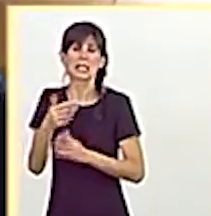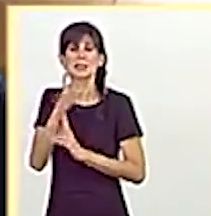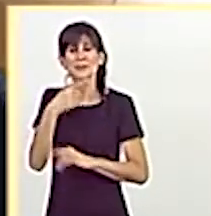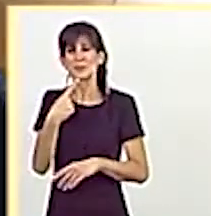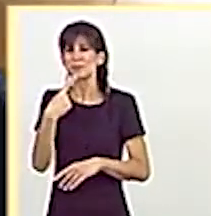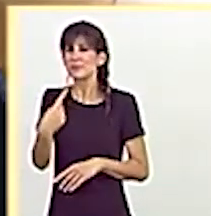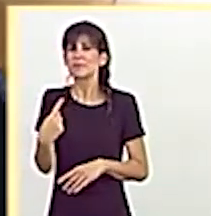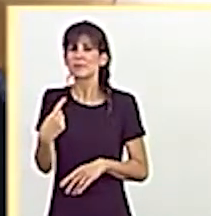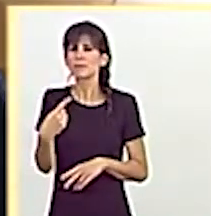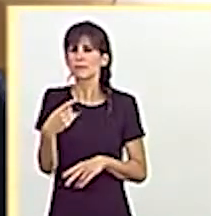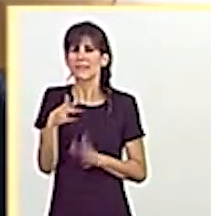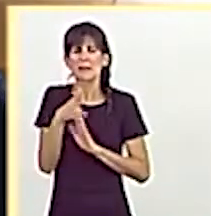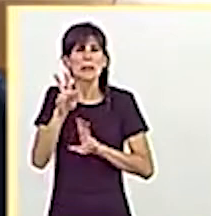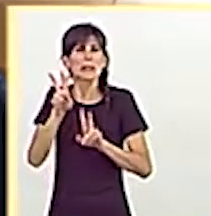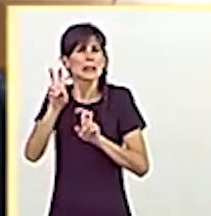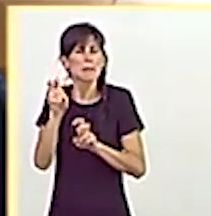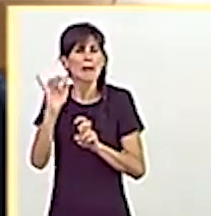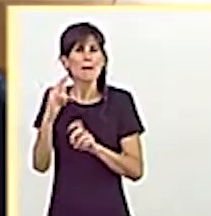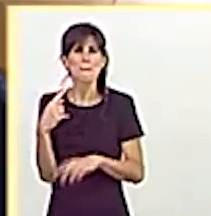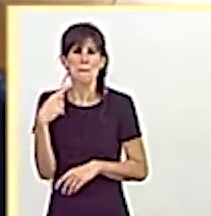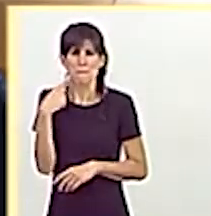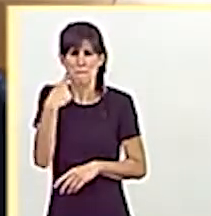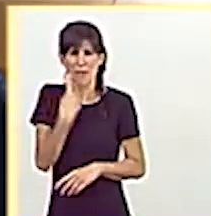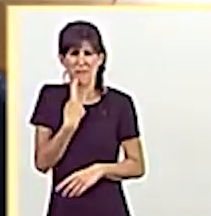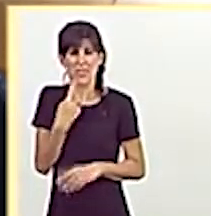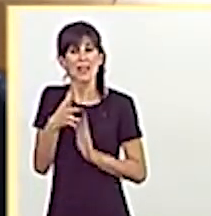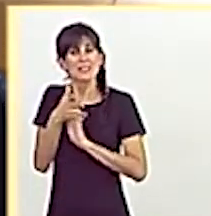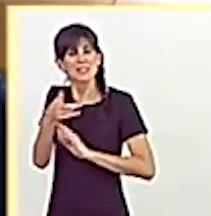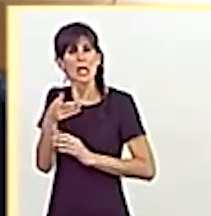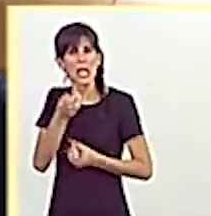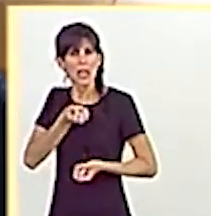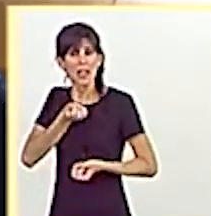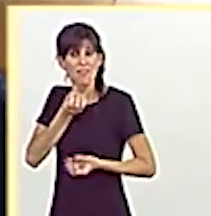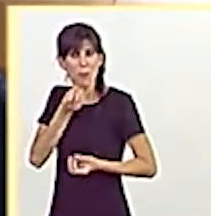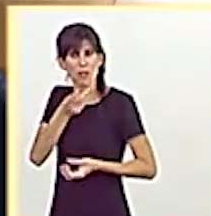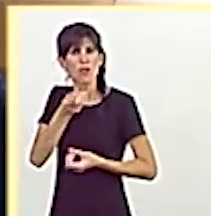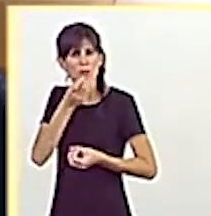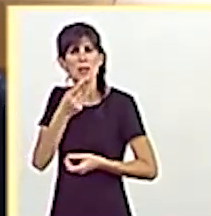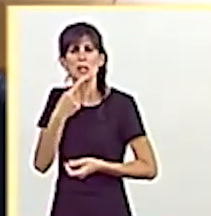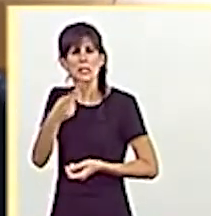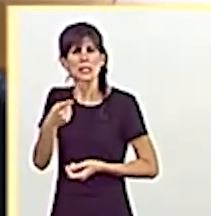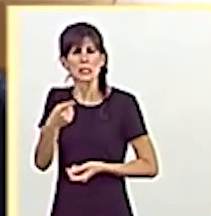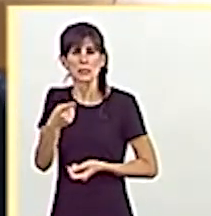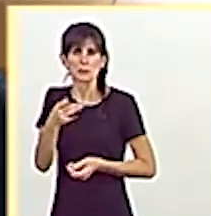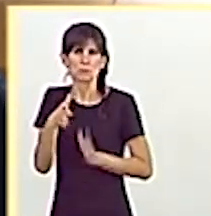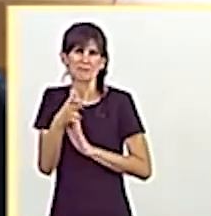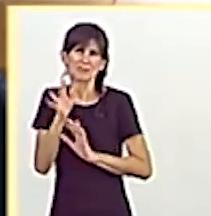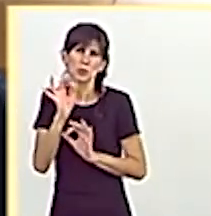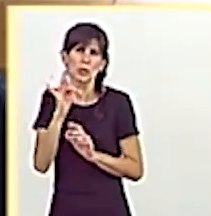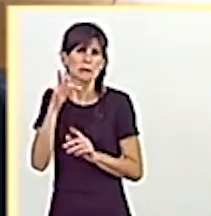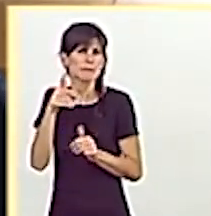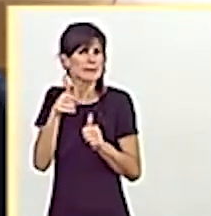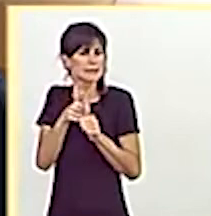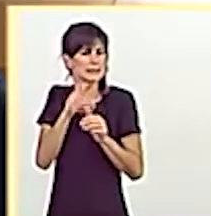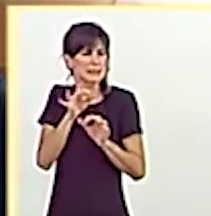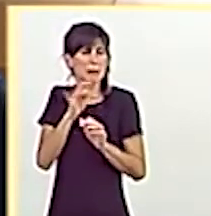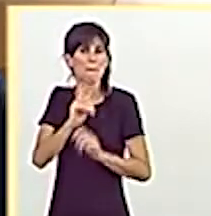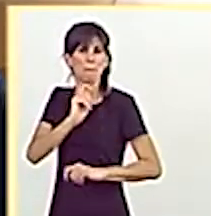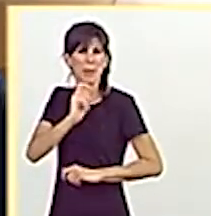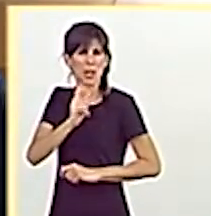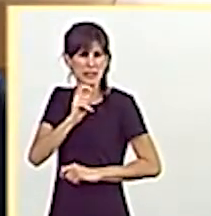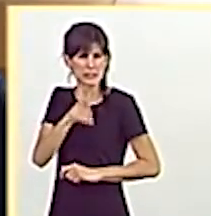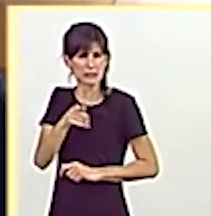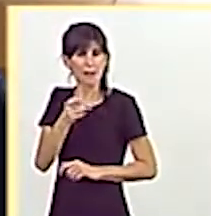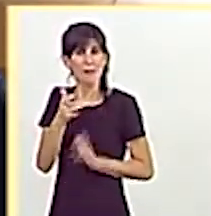extremo de las mafias, que bien la información a la que hace usted referencia periodística, pero yo le vuelvo a repetir que